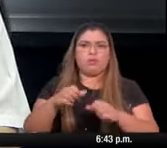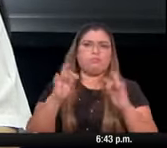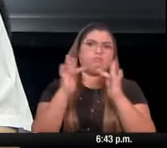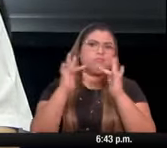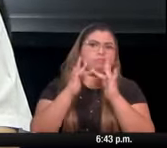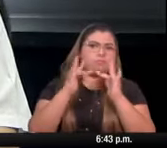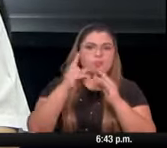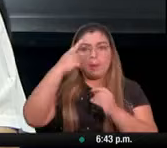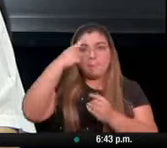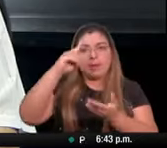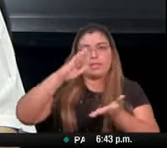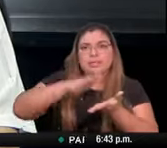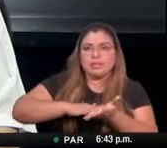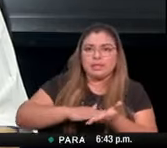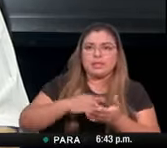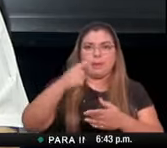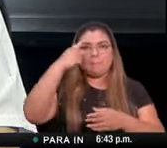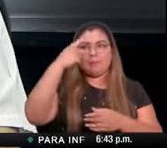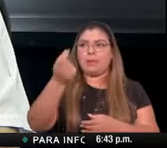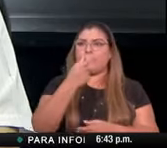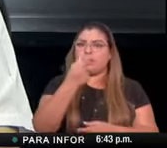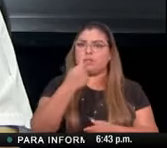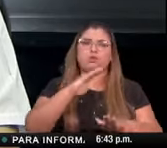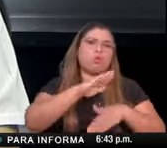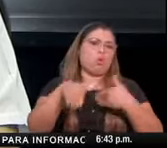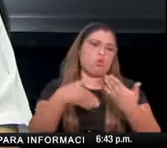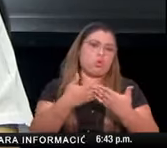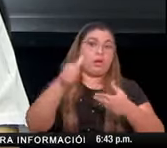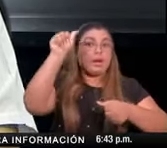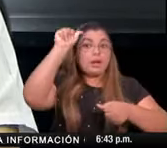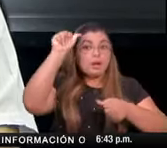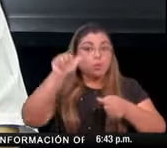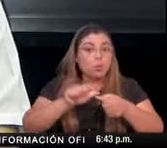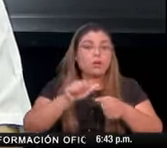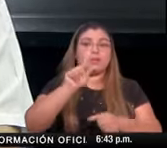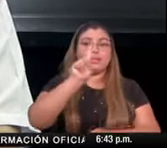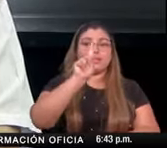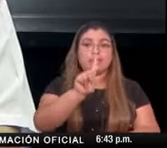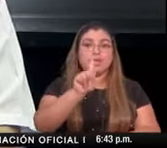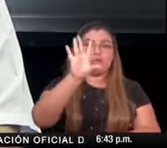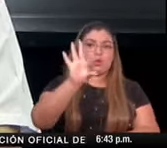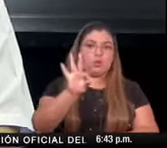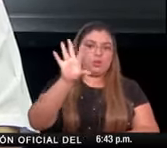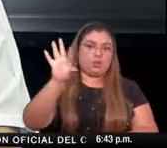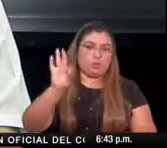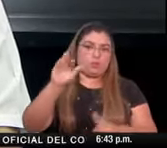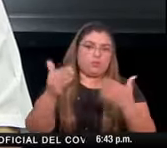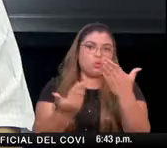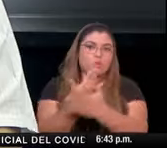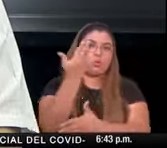hacer todas estas transacciones recuerde el número 199